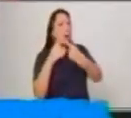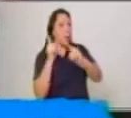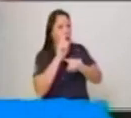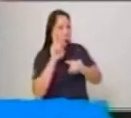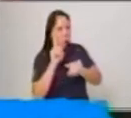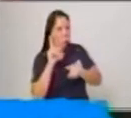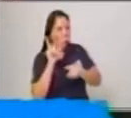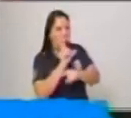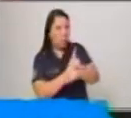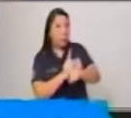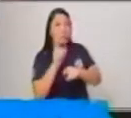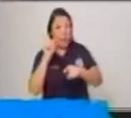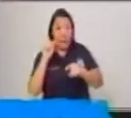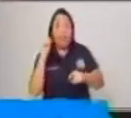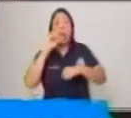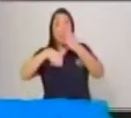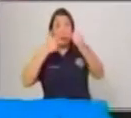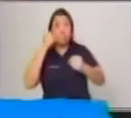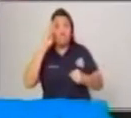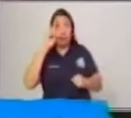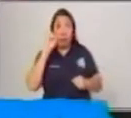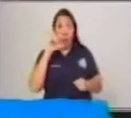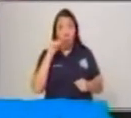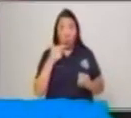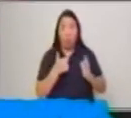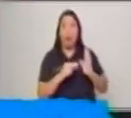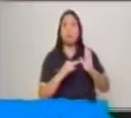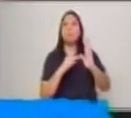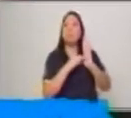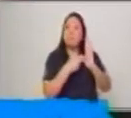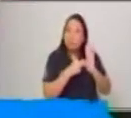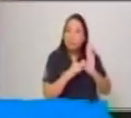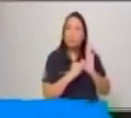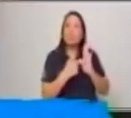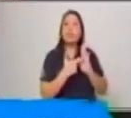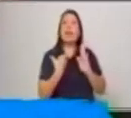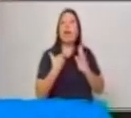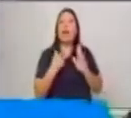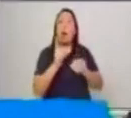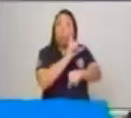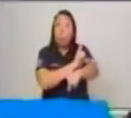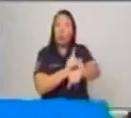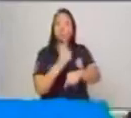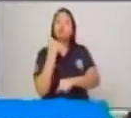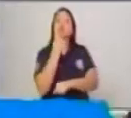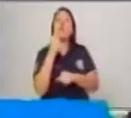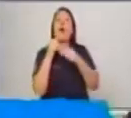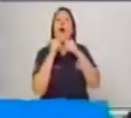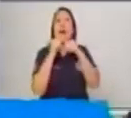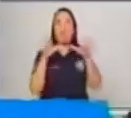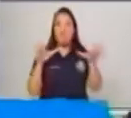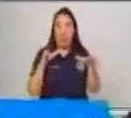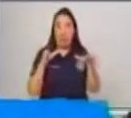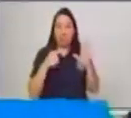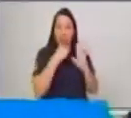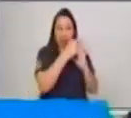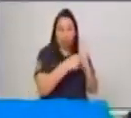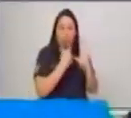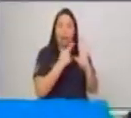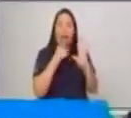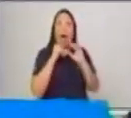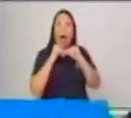personajes son animales y tienen características de personas. Como por ejemplo, a ver, pensemos.